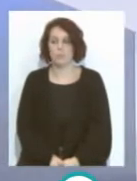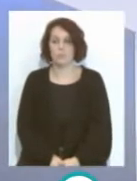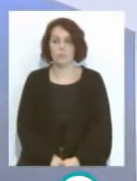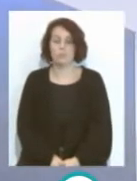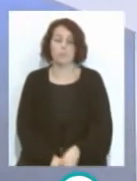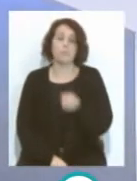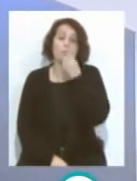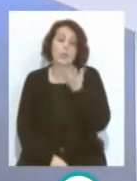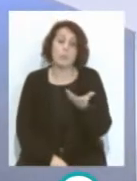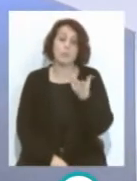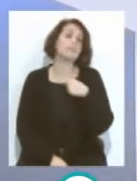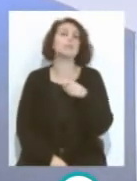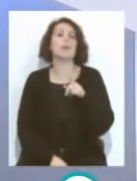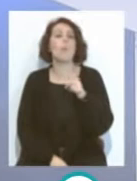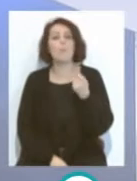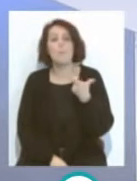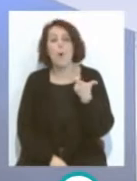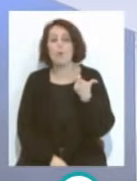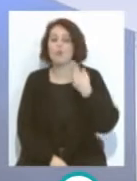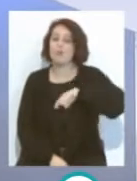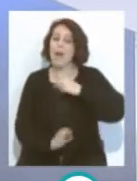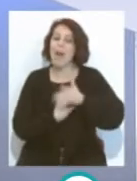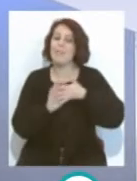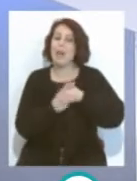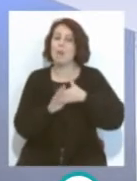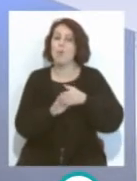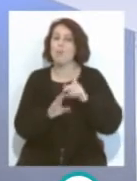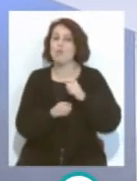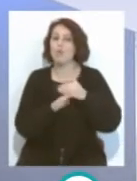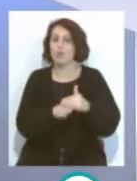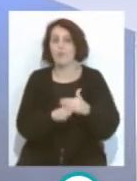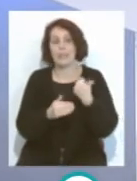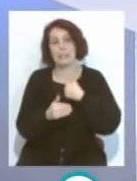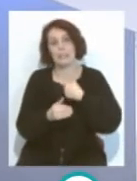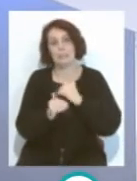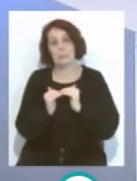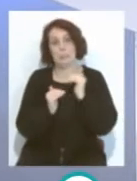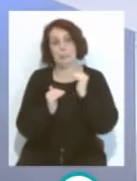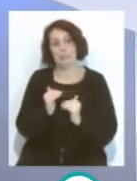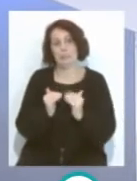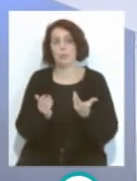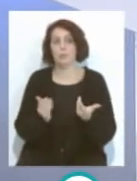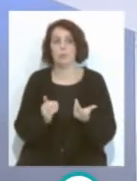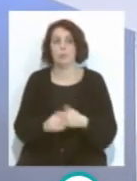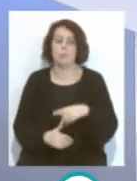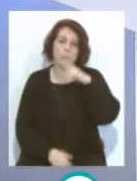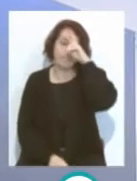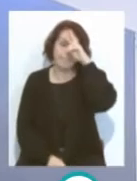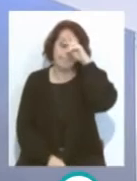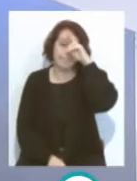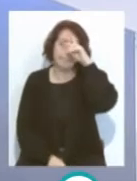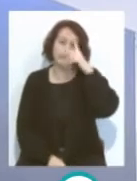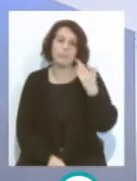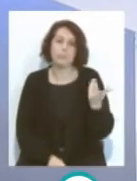Bueno, ese margen, ese colchón que hablábamos que tenía el Cádiz, se está reduciendo. Es preocupante.